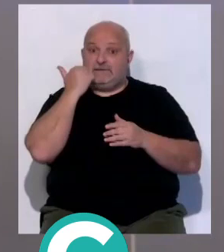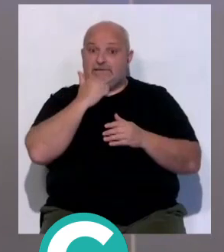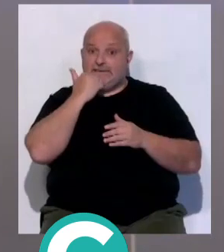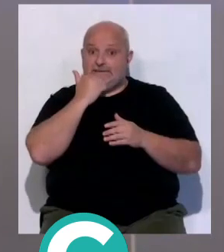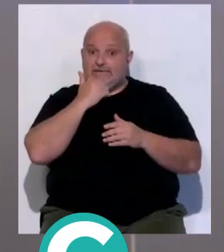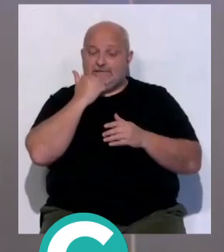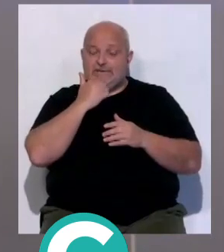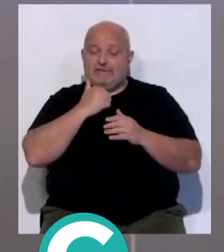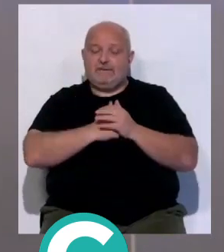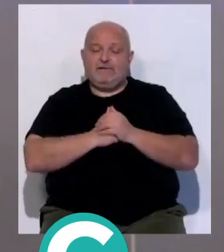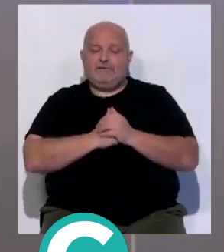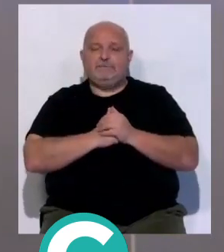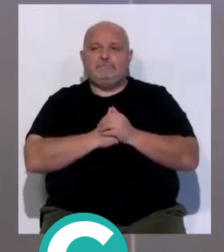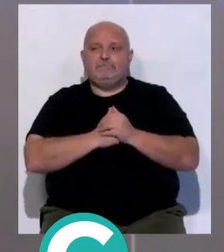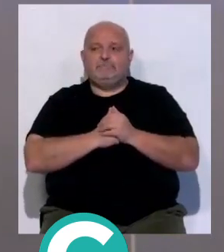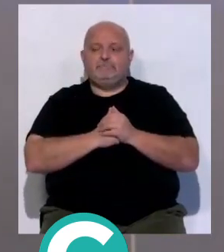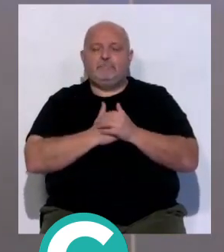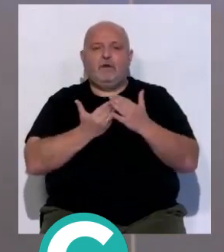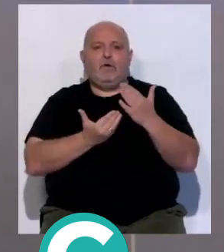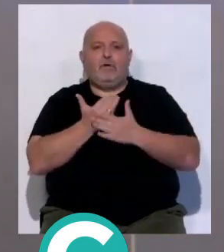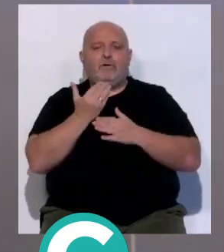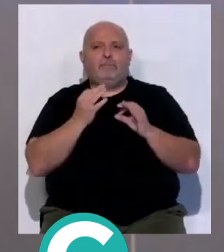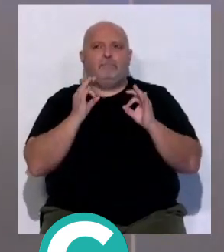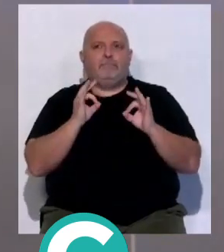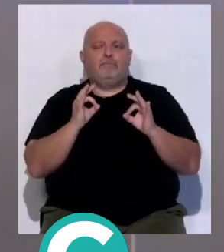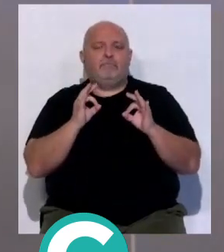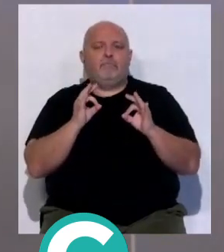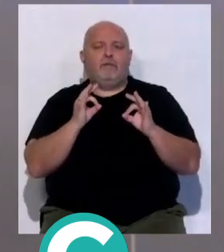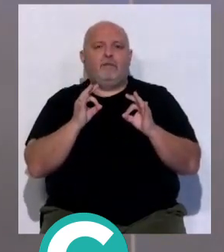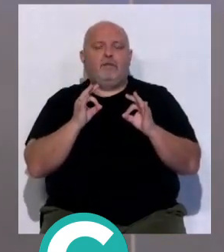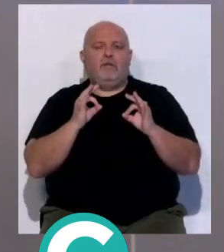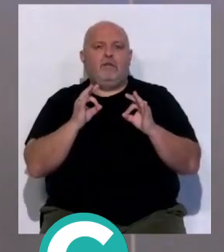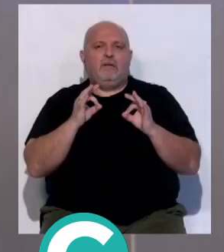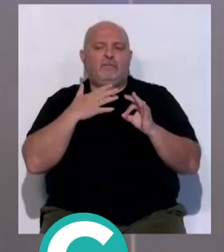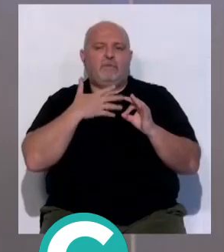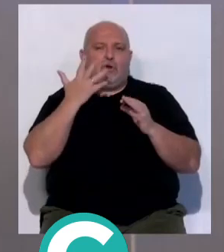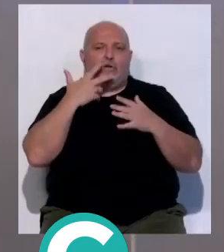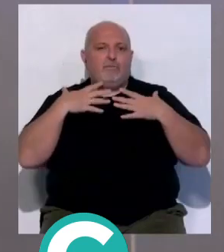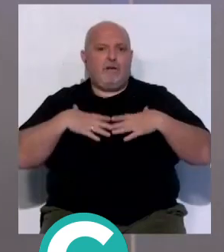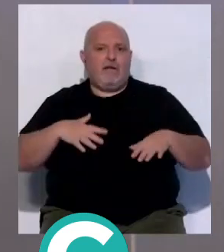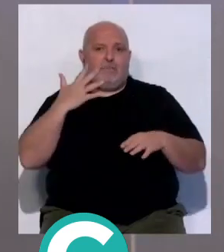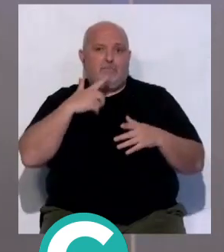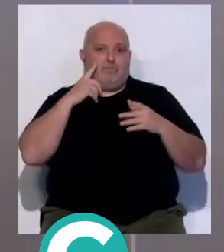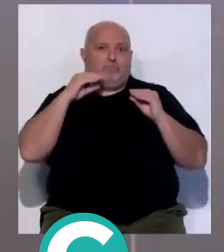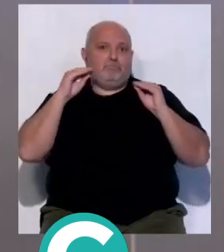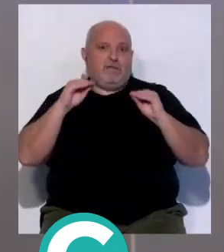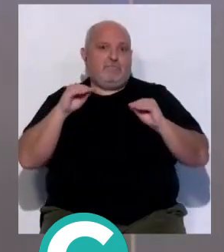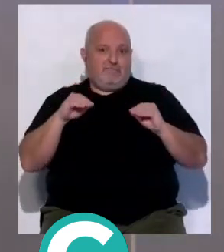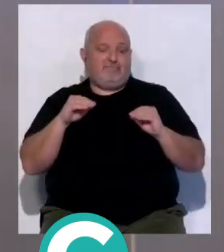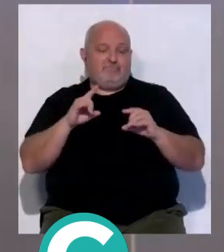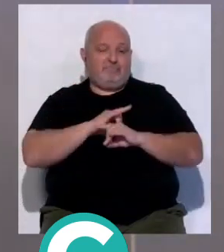sábado sea una jornada donde el color amarillo brille en todo